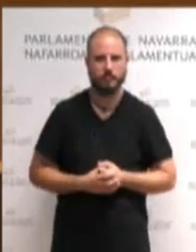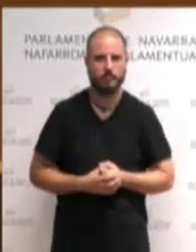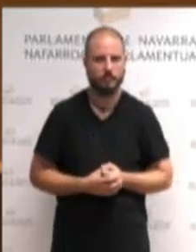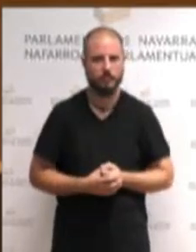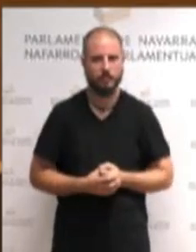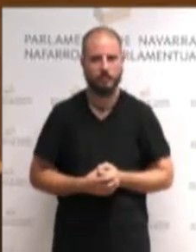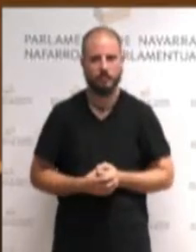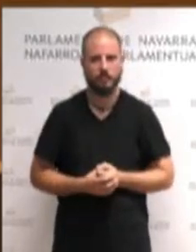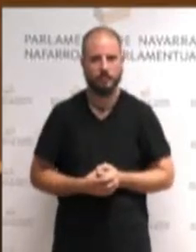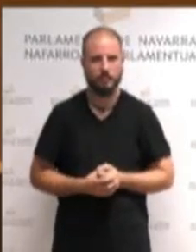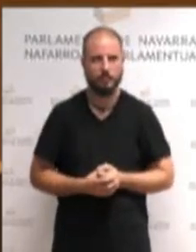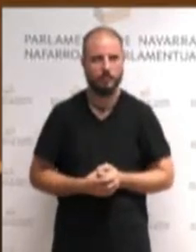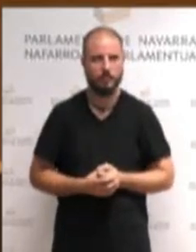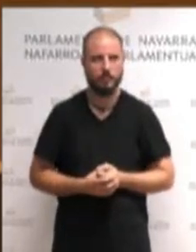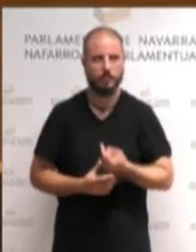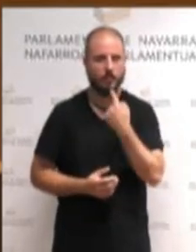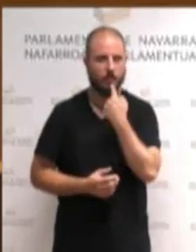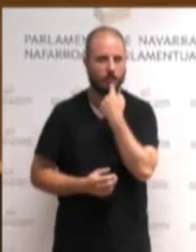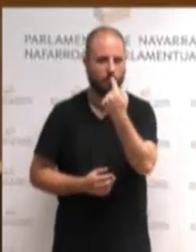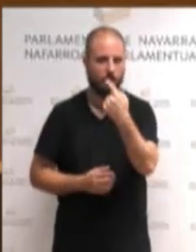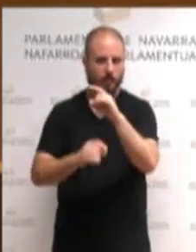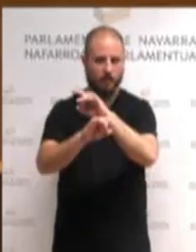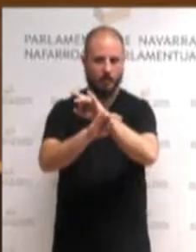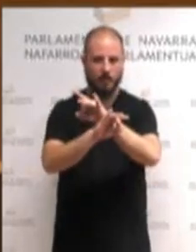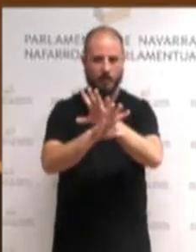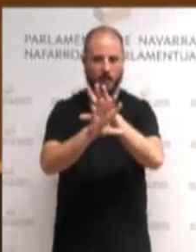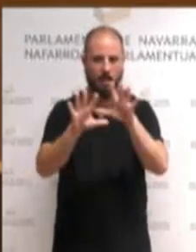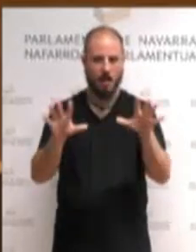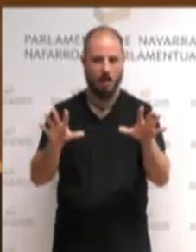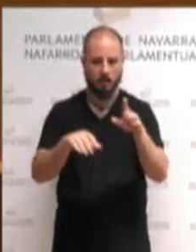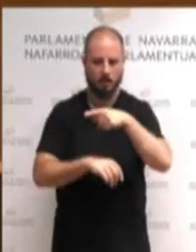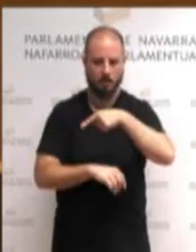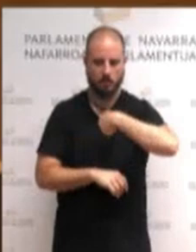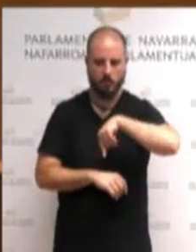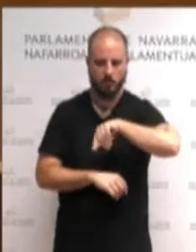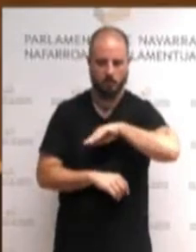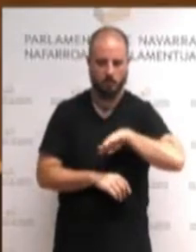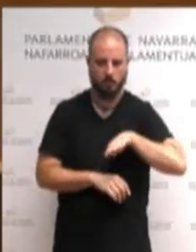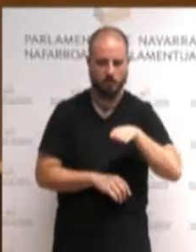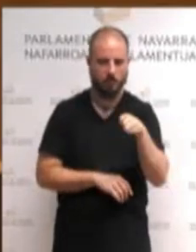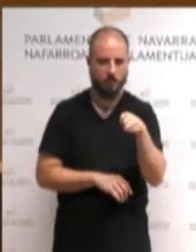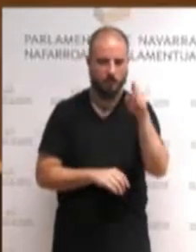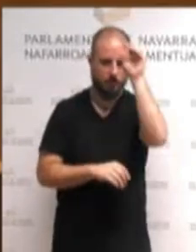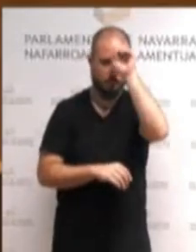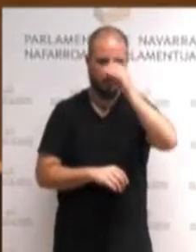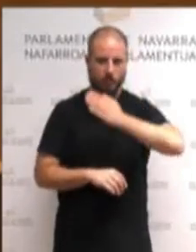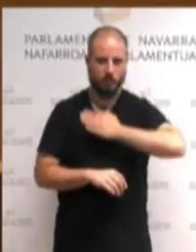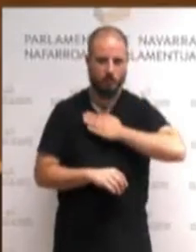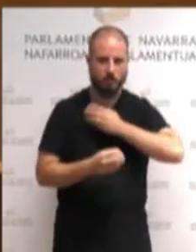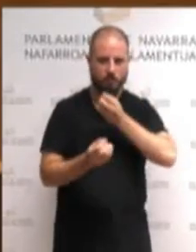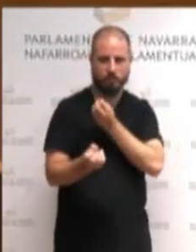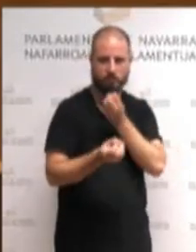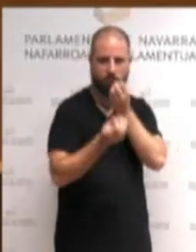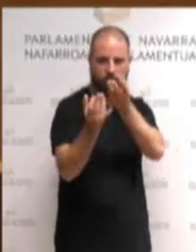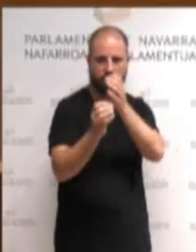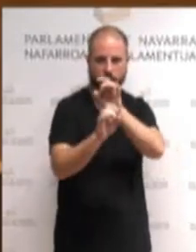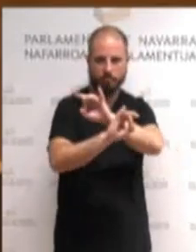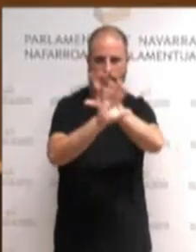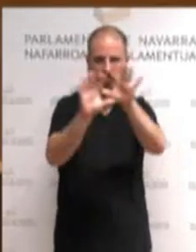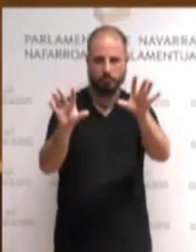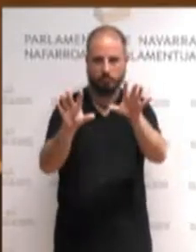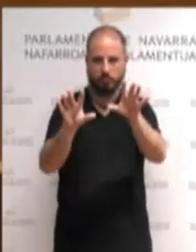Y voy a ser muy clara con la posición de Euskal Herria Bildu. Lo que viene no puede ser